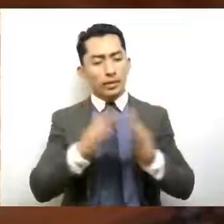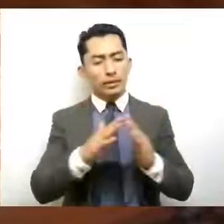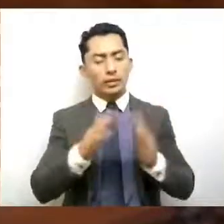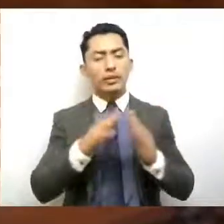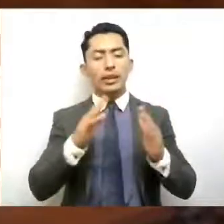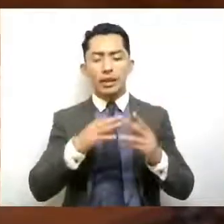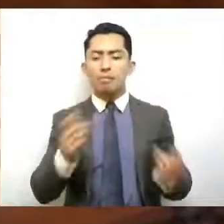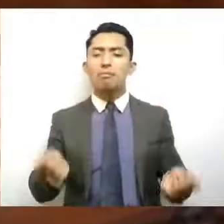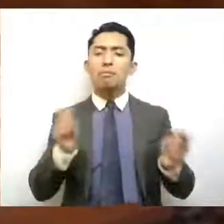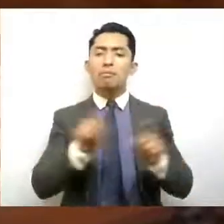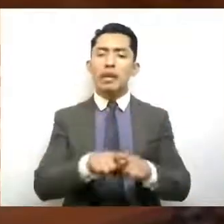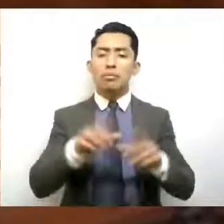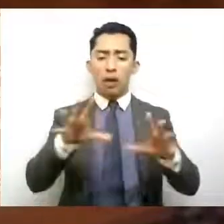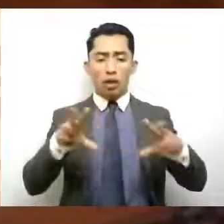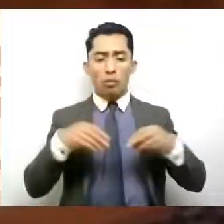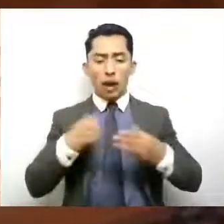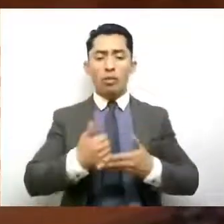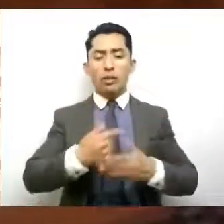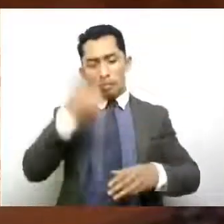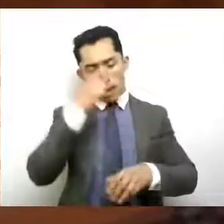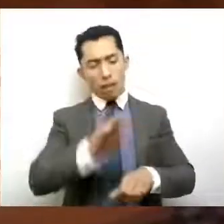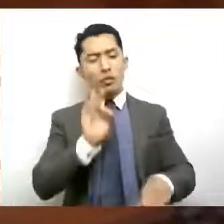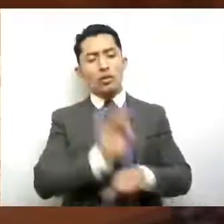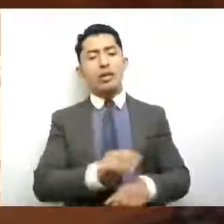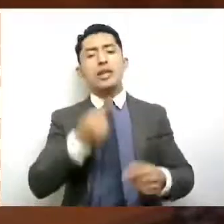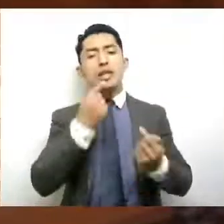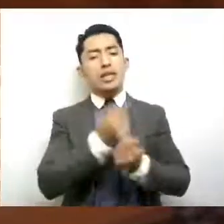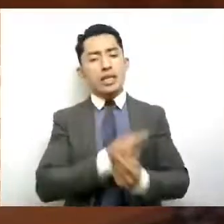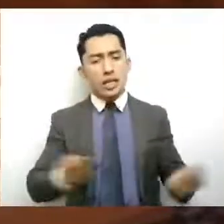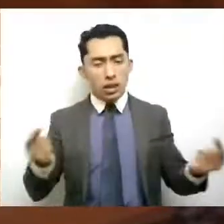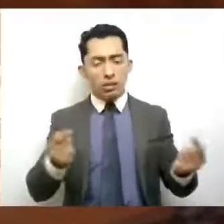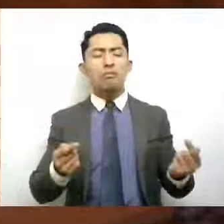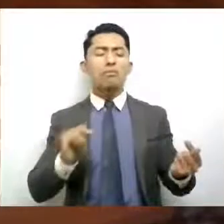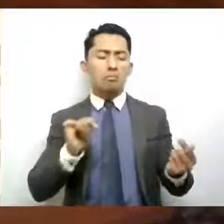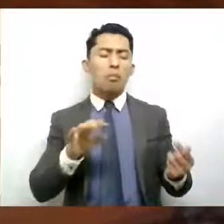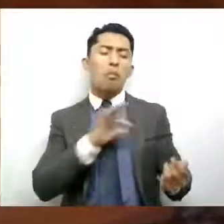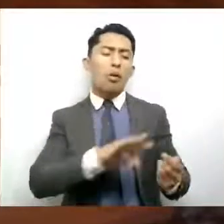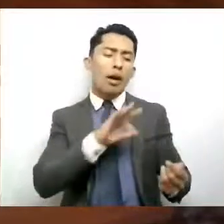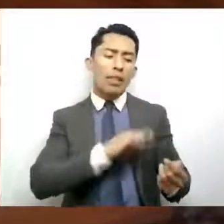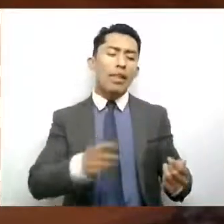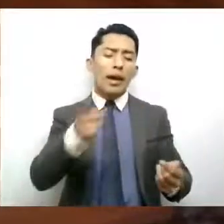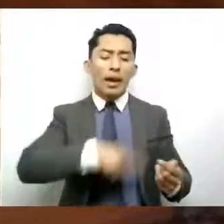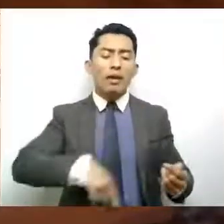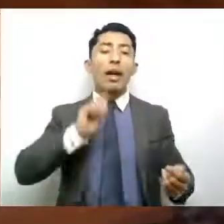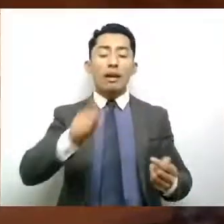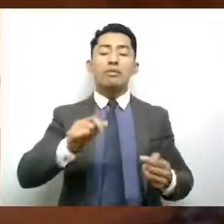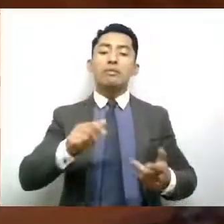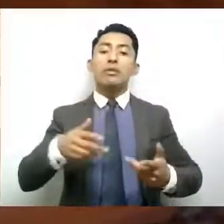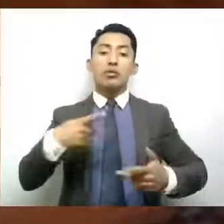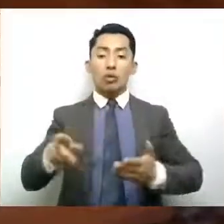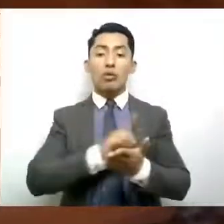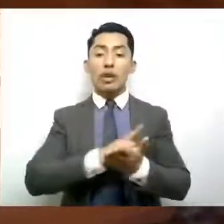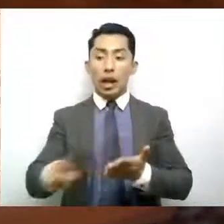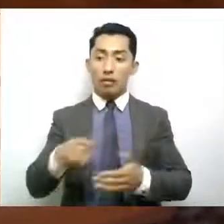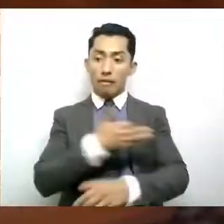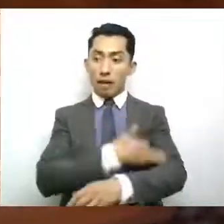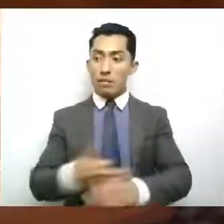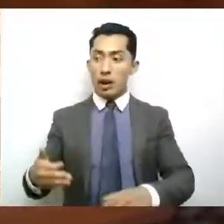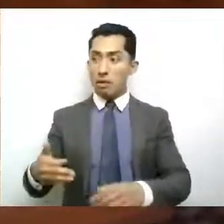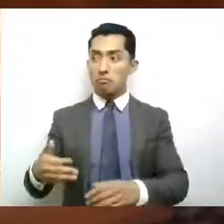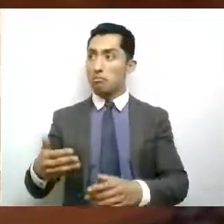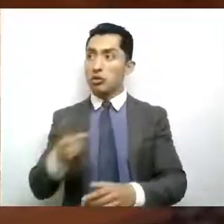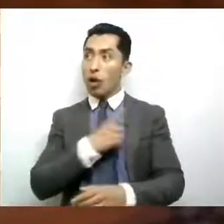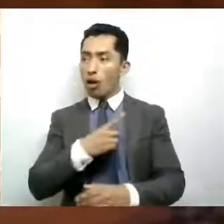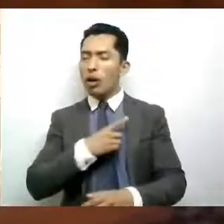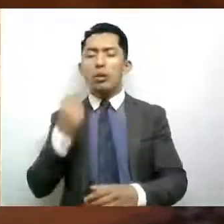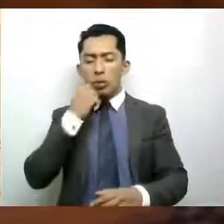es un recurso de protección de los menores que les permite la restitución del derecho a una familia, a